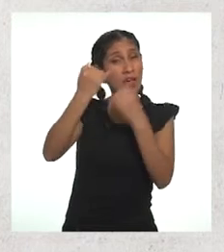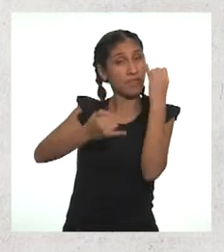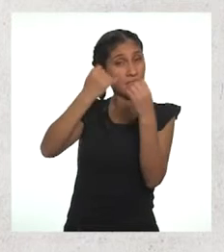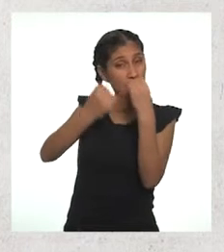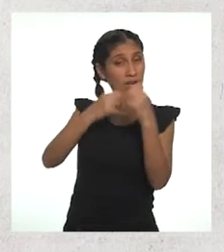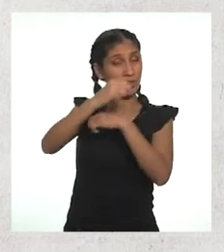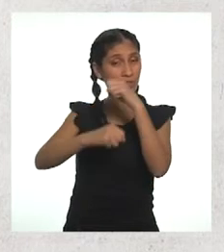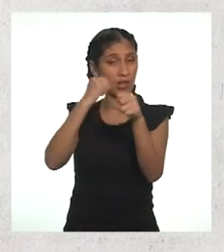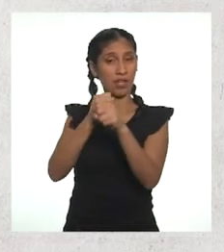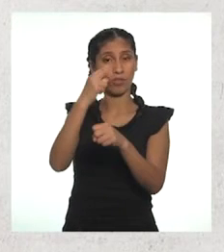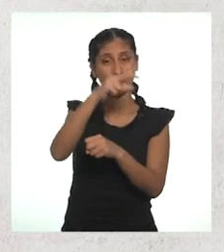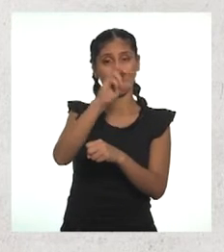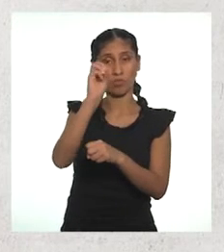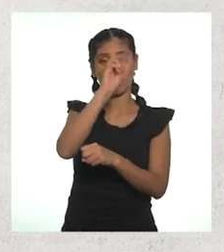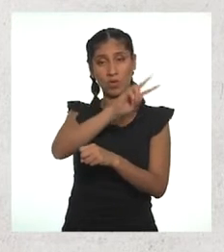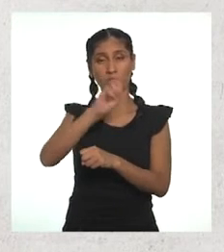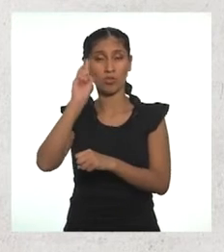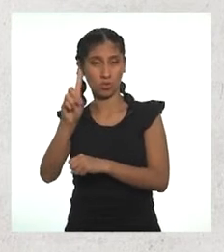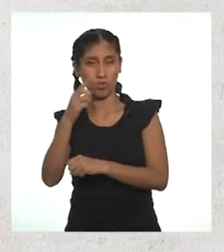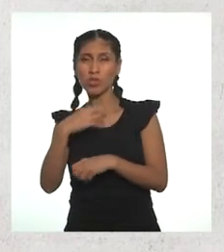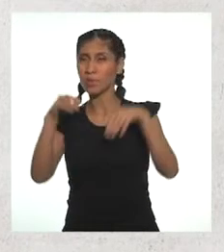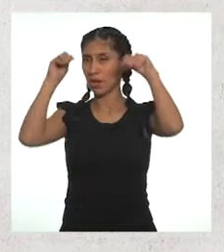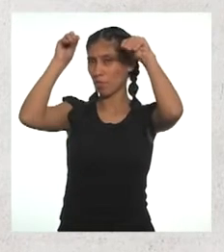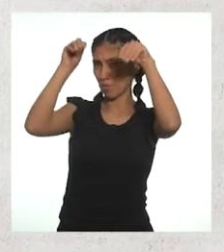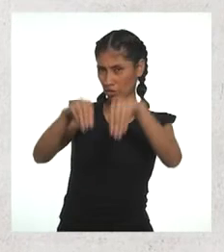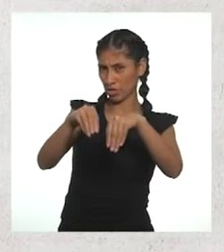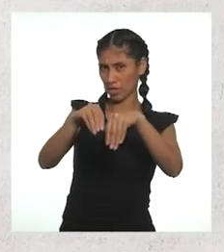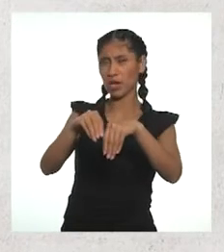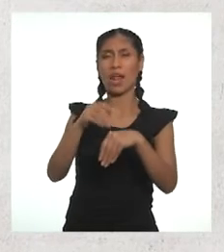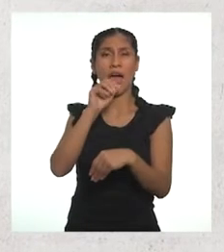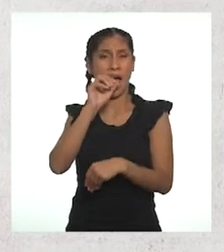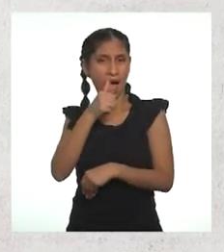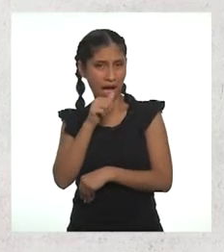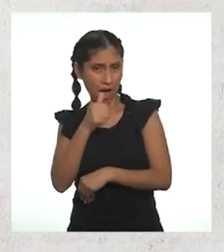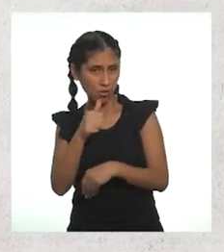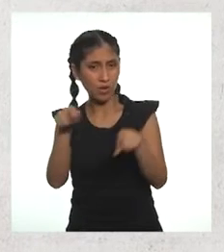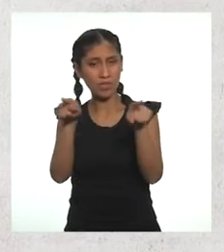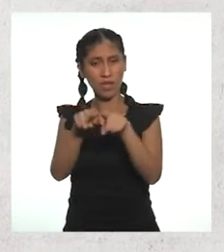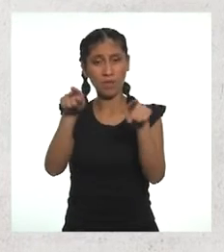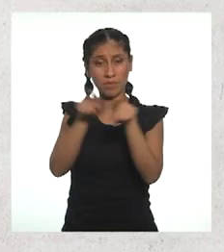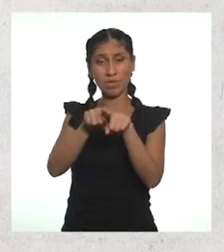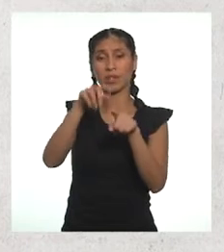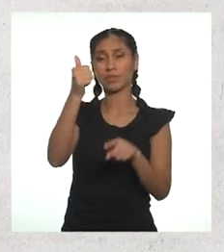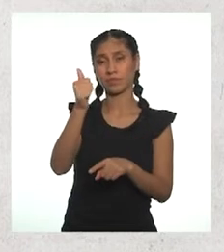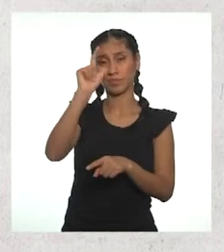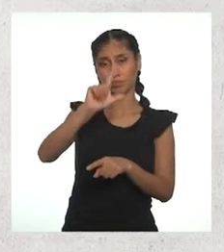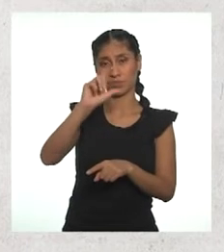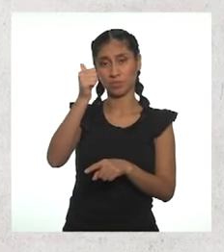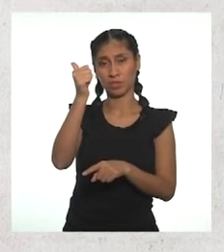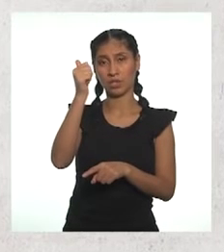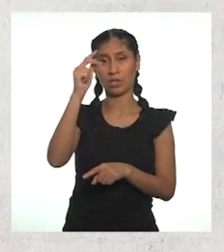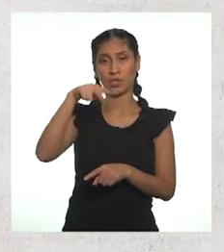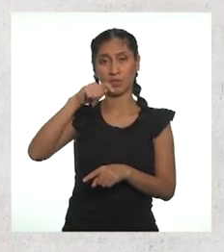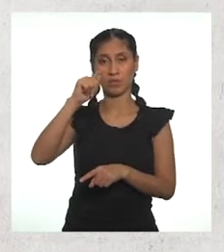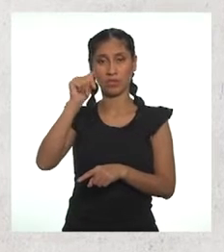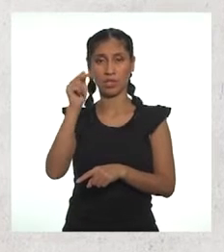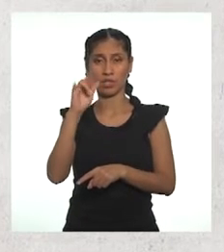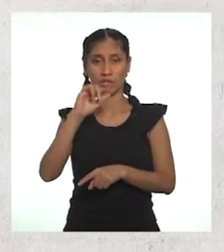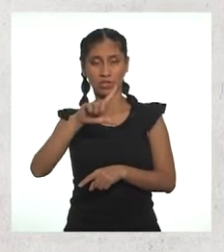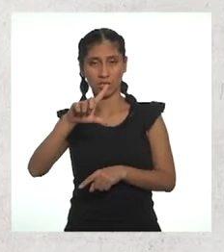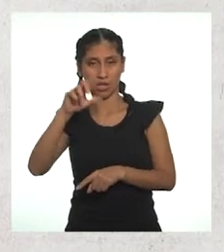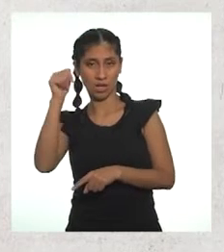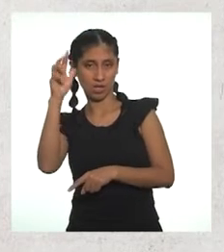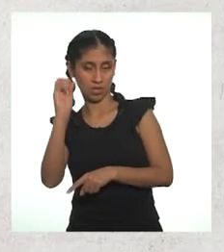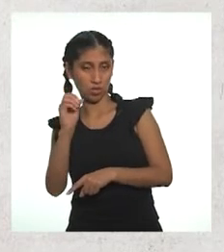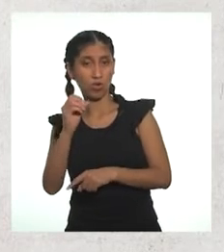2021 se incorporarán a los servicios de saneamiento, agua potable y alcantarillado a 4